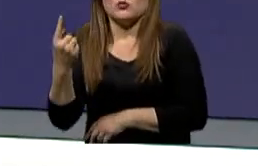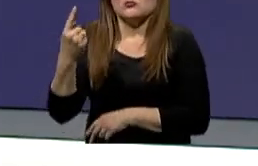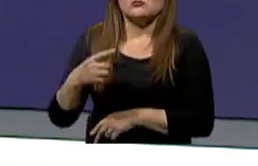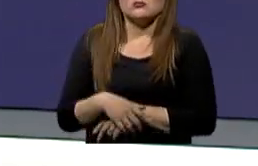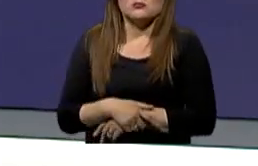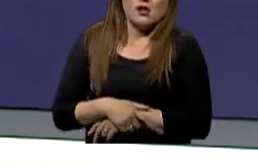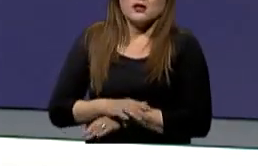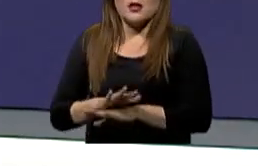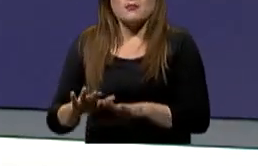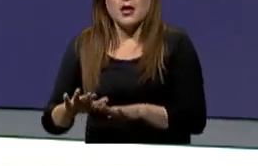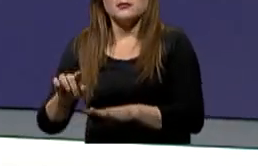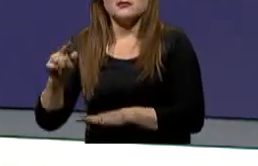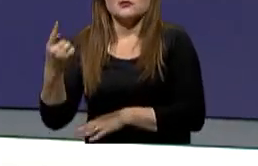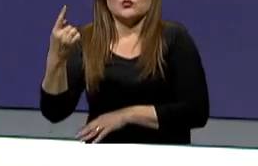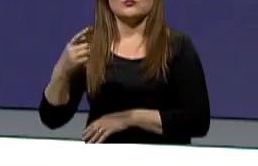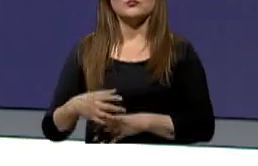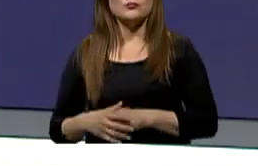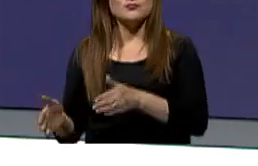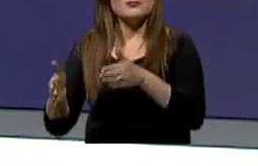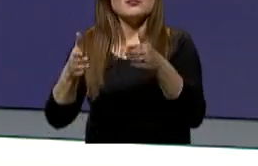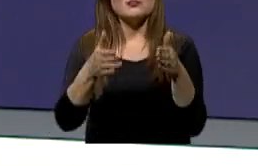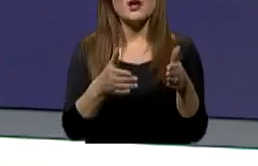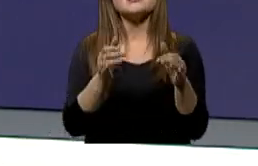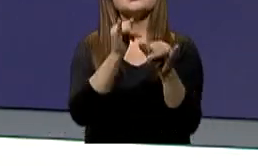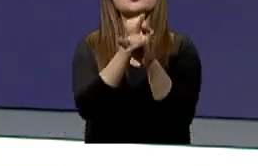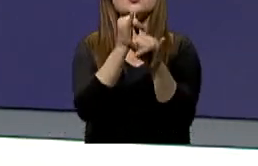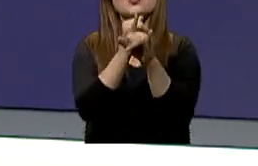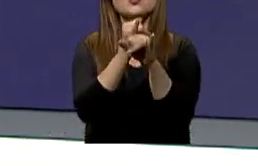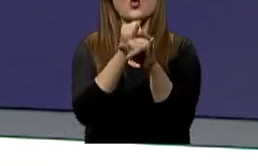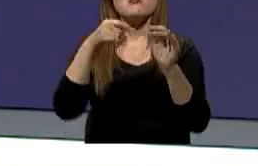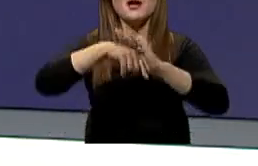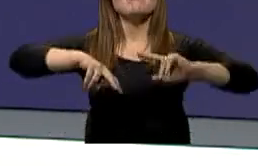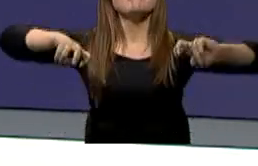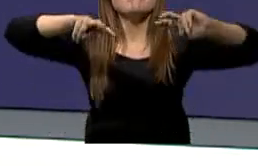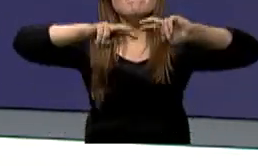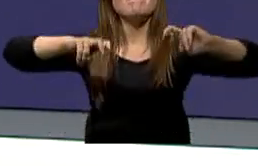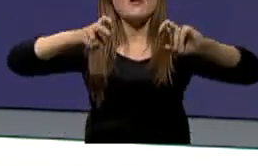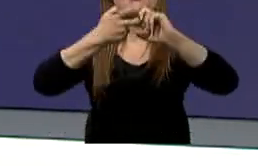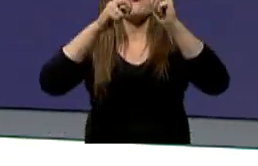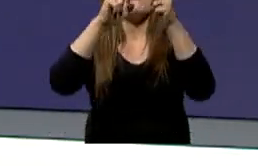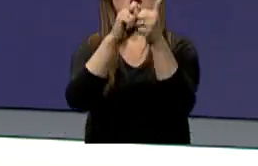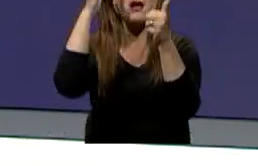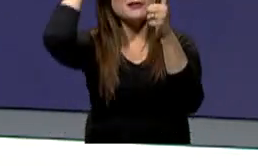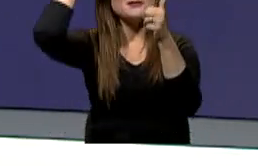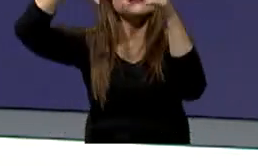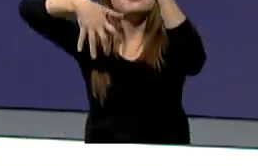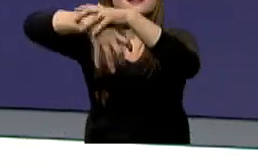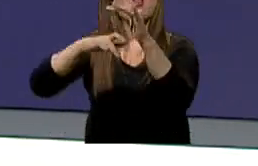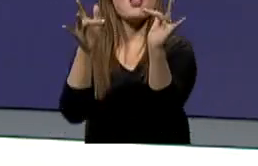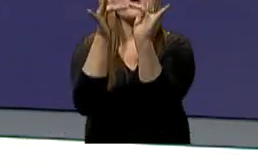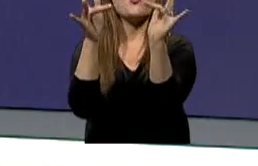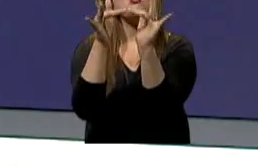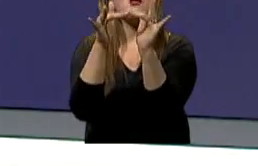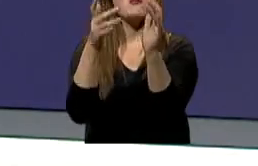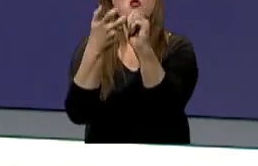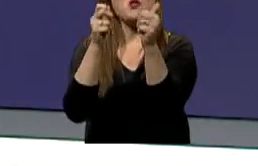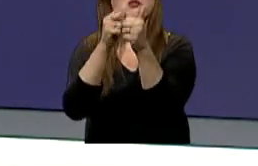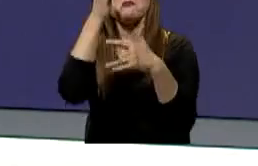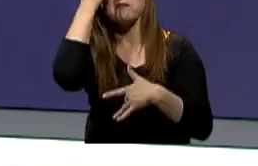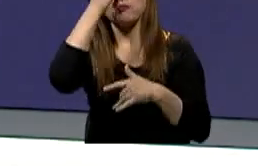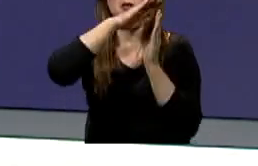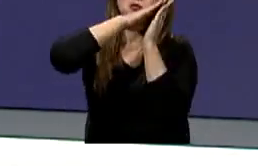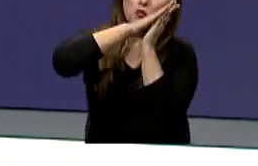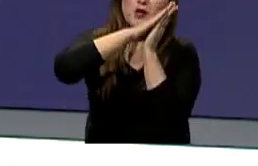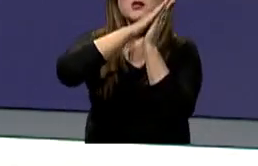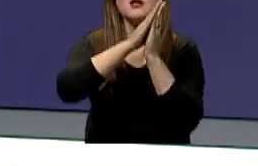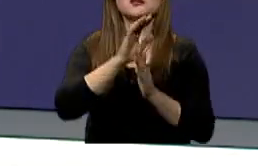Instituto Nacional de Trastornos Neurológicos y Accidentes Cerebrovasculares, obviamente en los Estados Unidos se estima que alrededor de 125 mil hasta 200